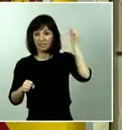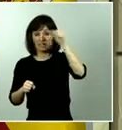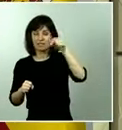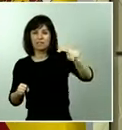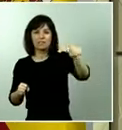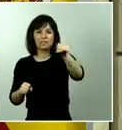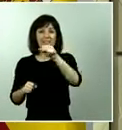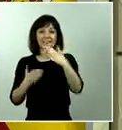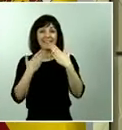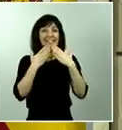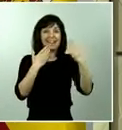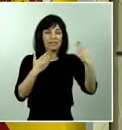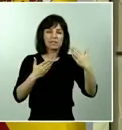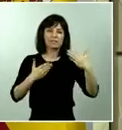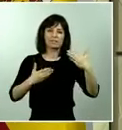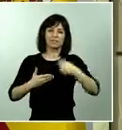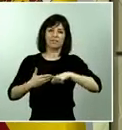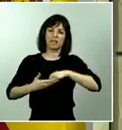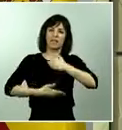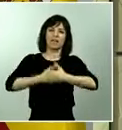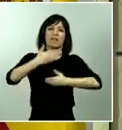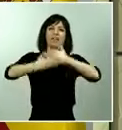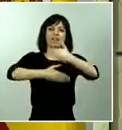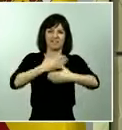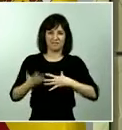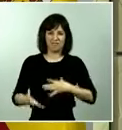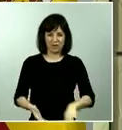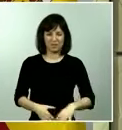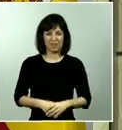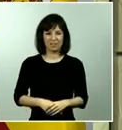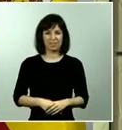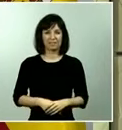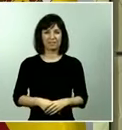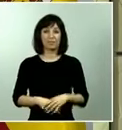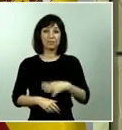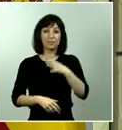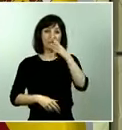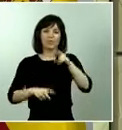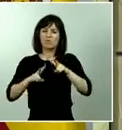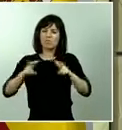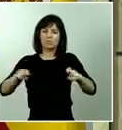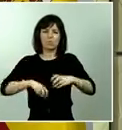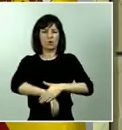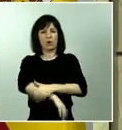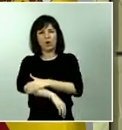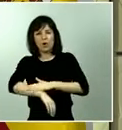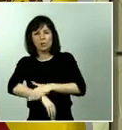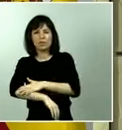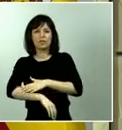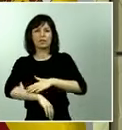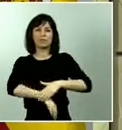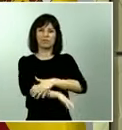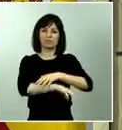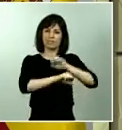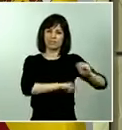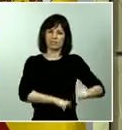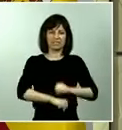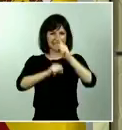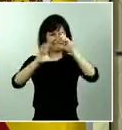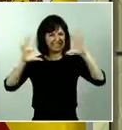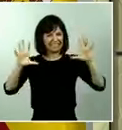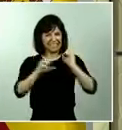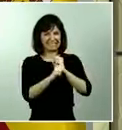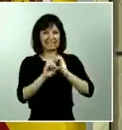llegue a donde hemos llegado. Por eso, desde el primer día, desde el Gobierno, desde el Ministerio de Defensa, pusimos el foco de atención en esas residencias.